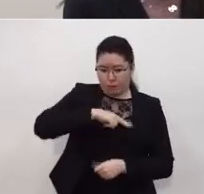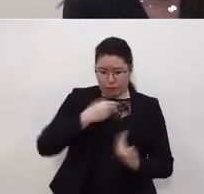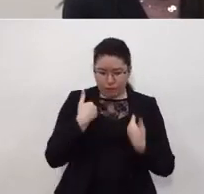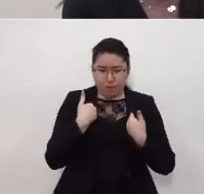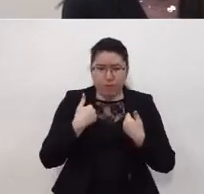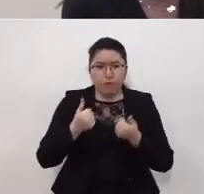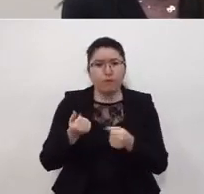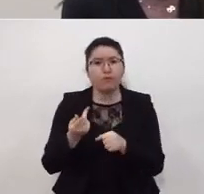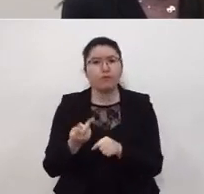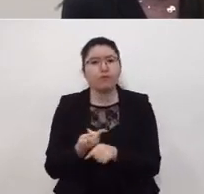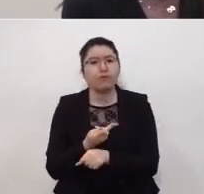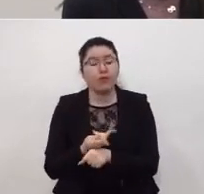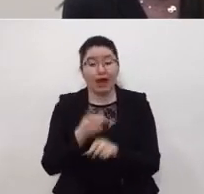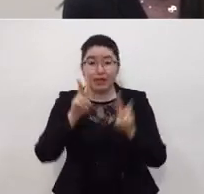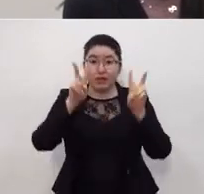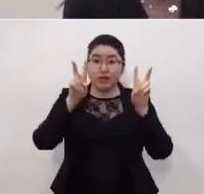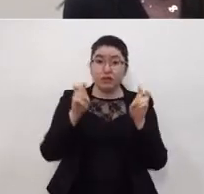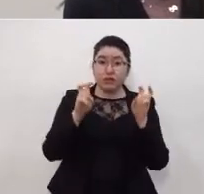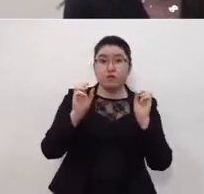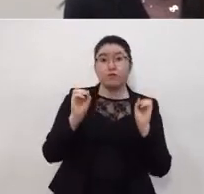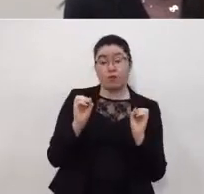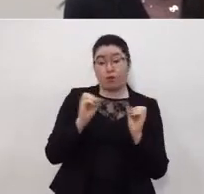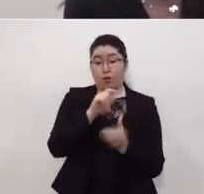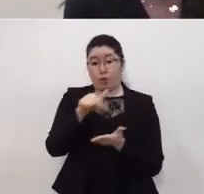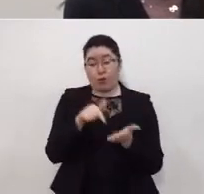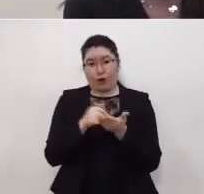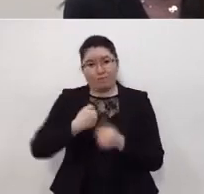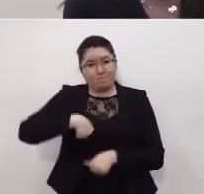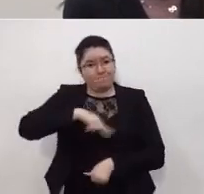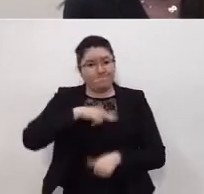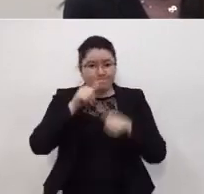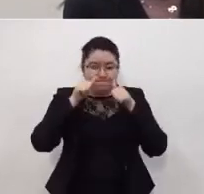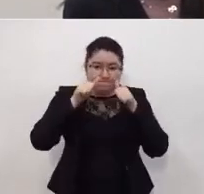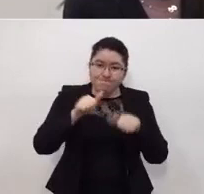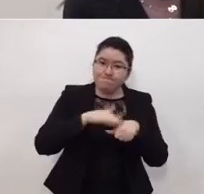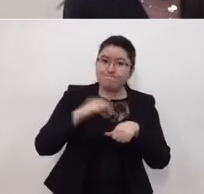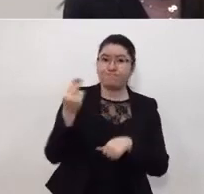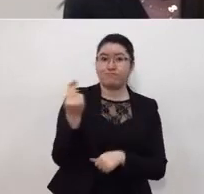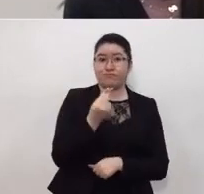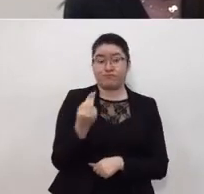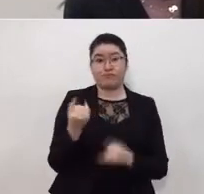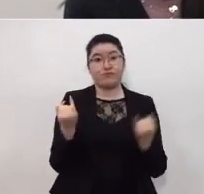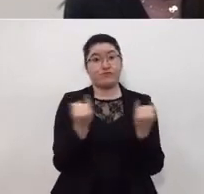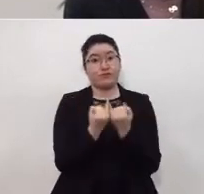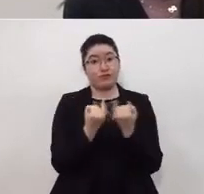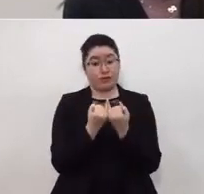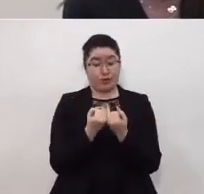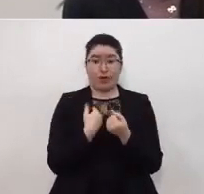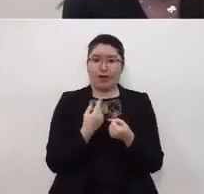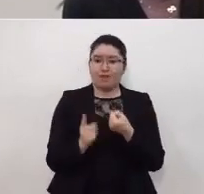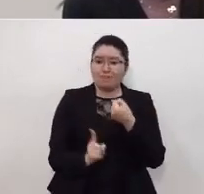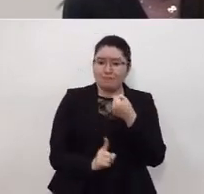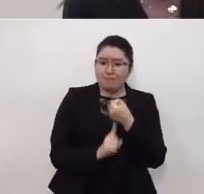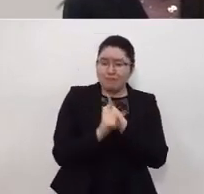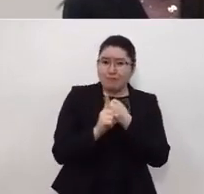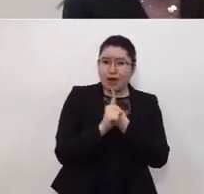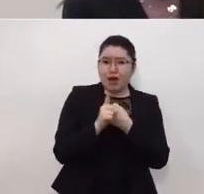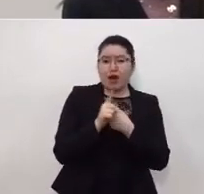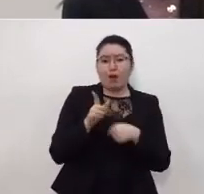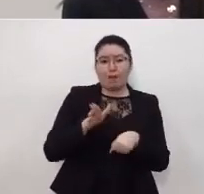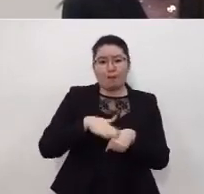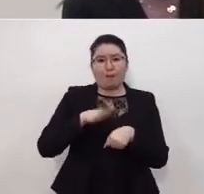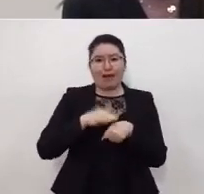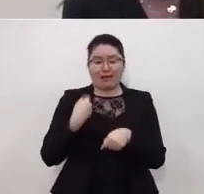cuáles son los temas o las áreas que requieren mayor atención y dónde existen los mayores riesgos de